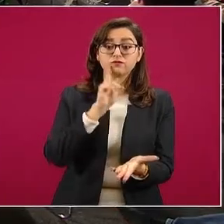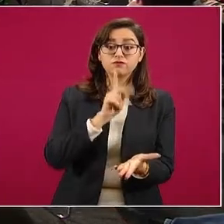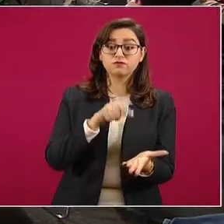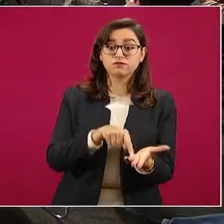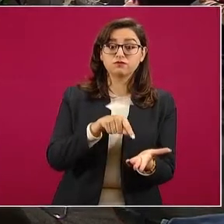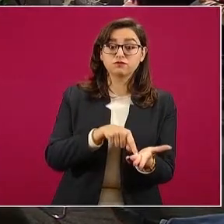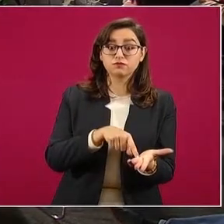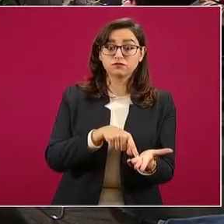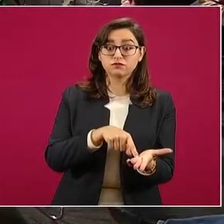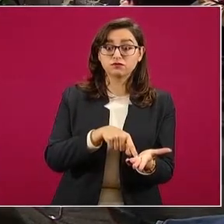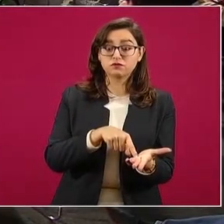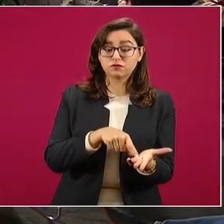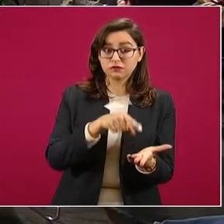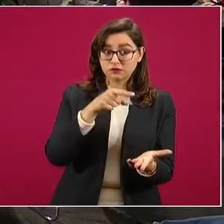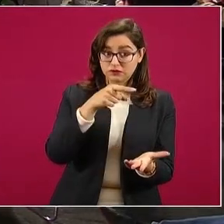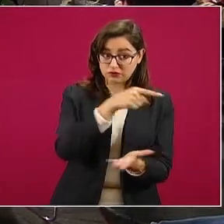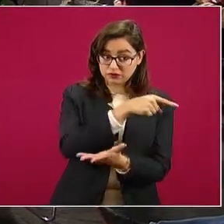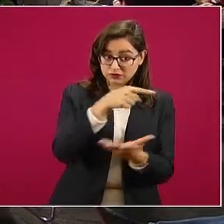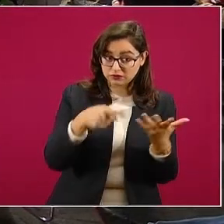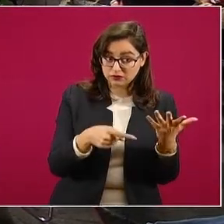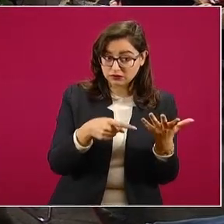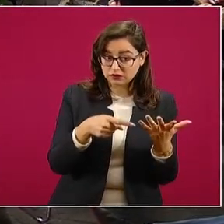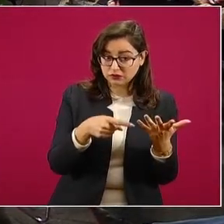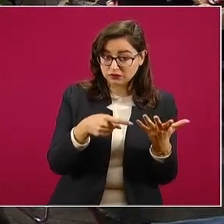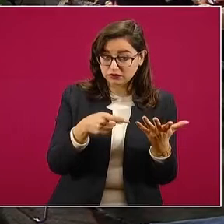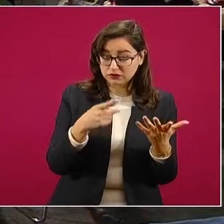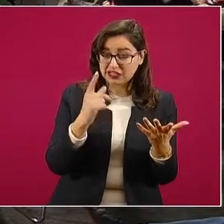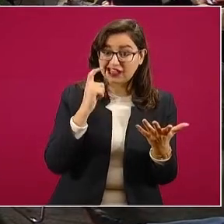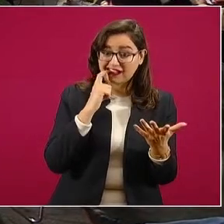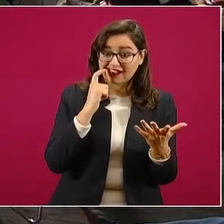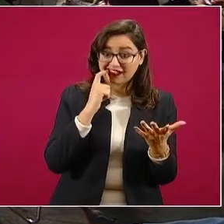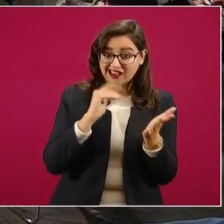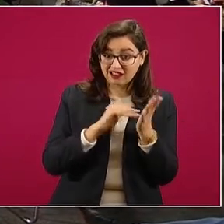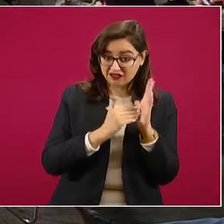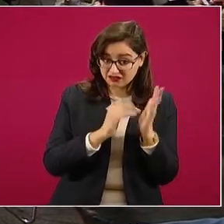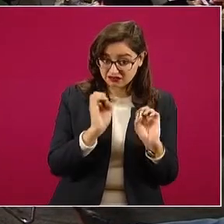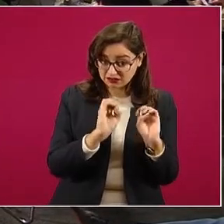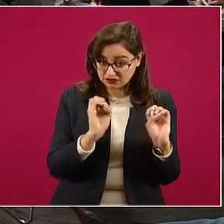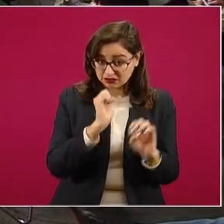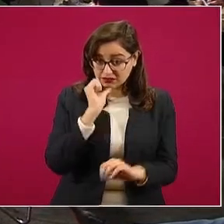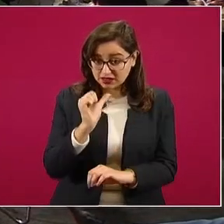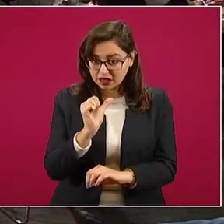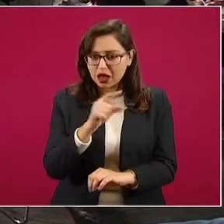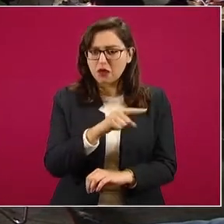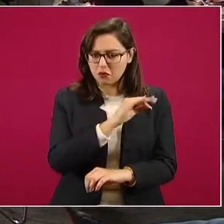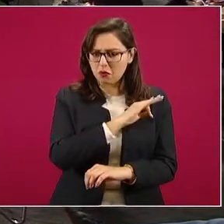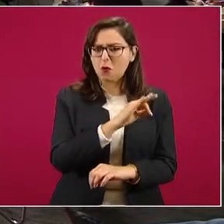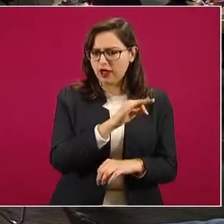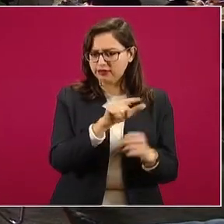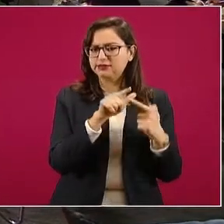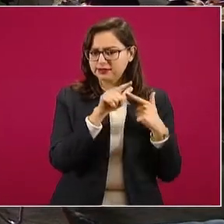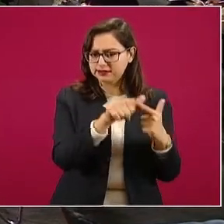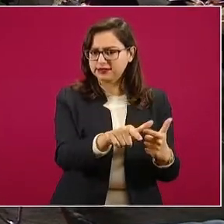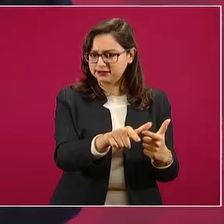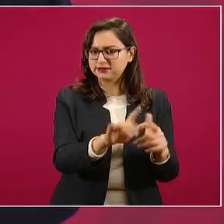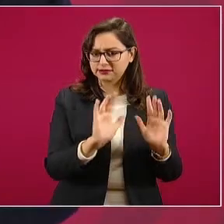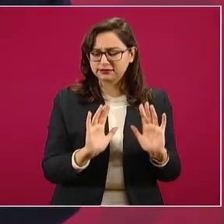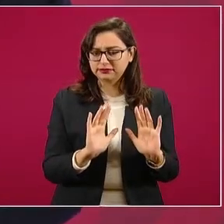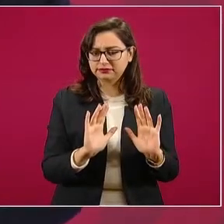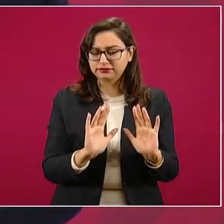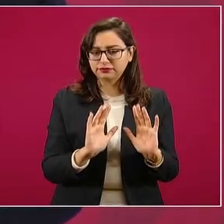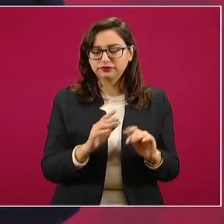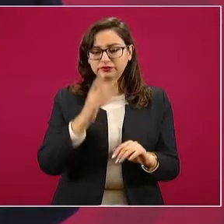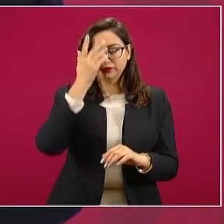porque no permitiríamos.